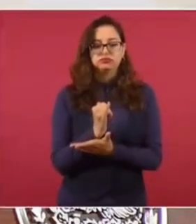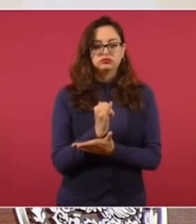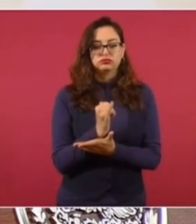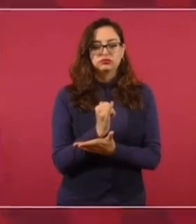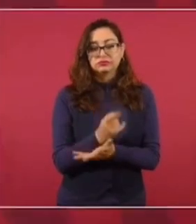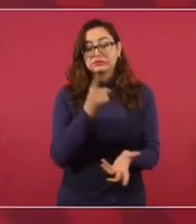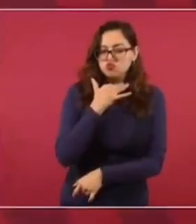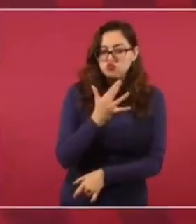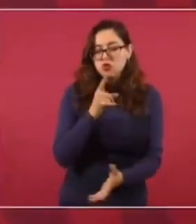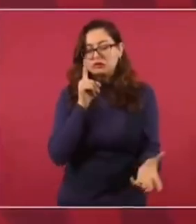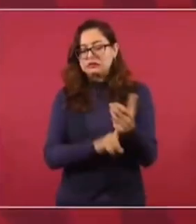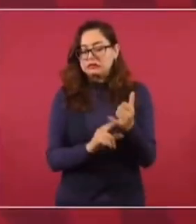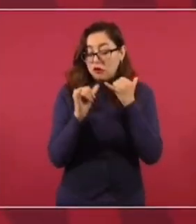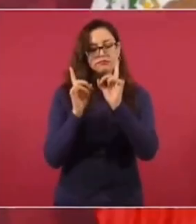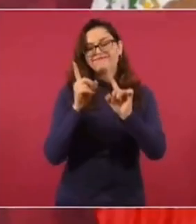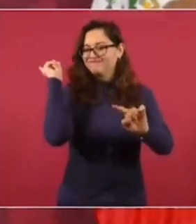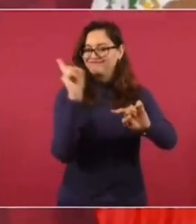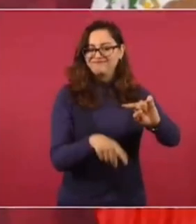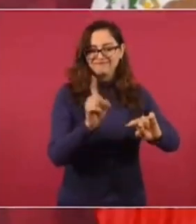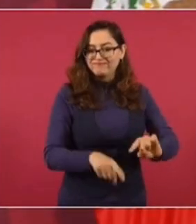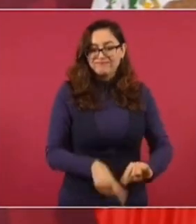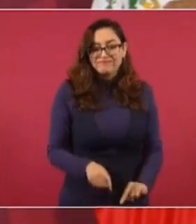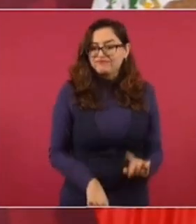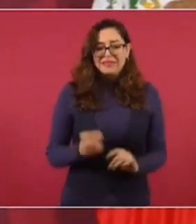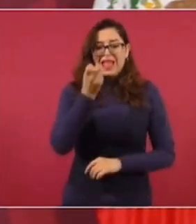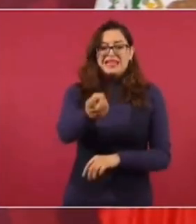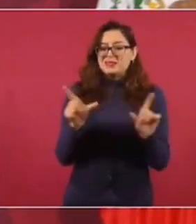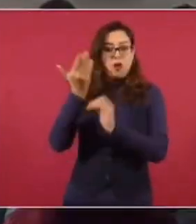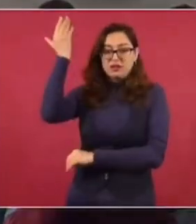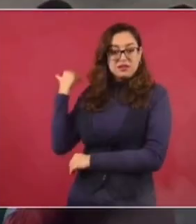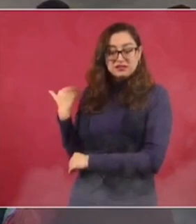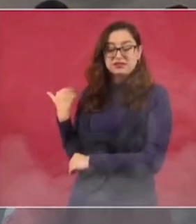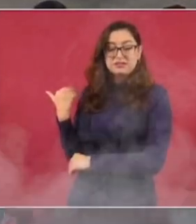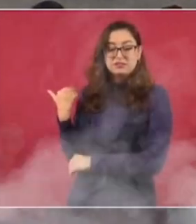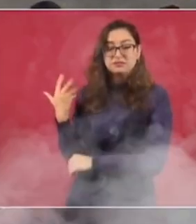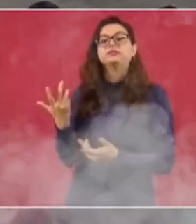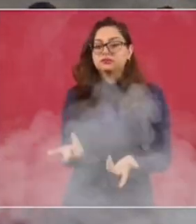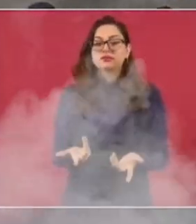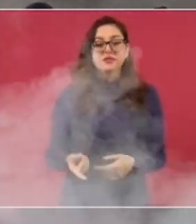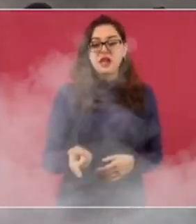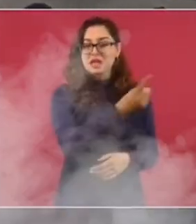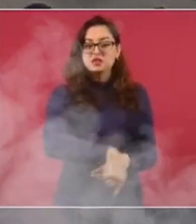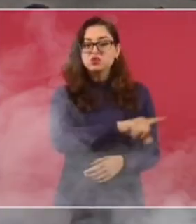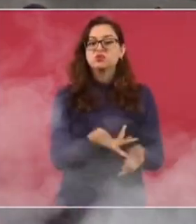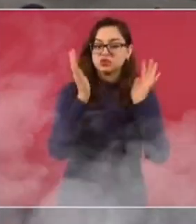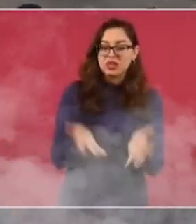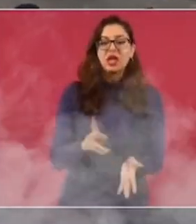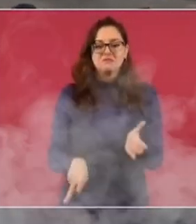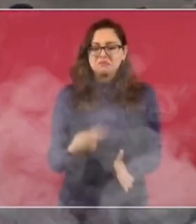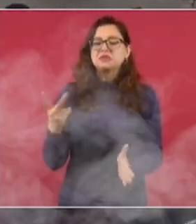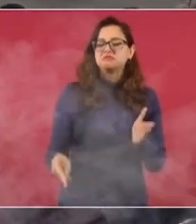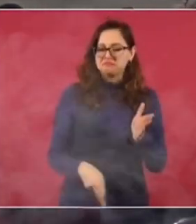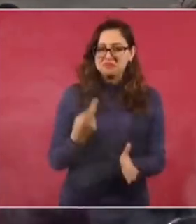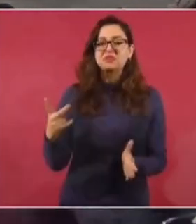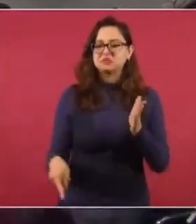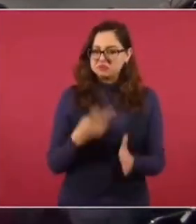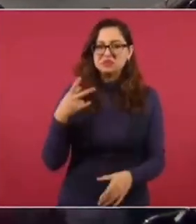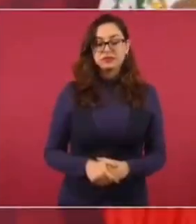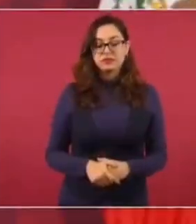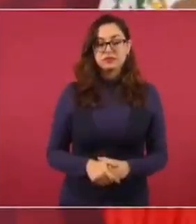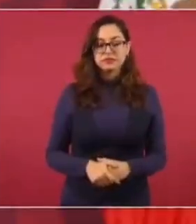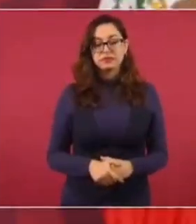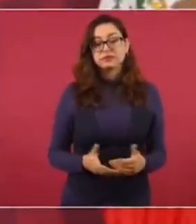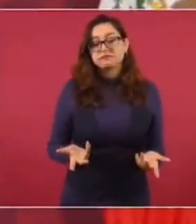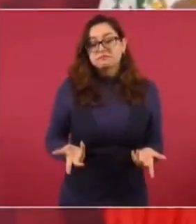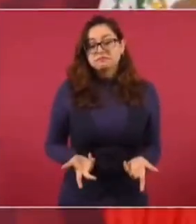cualquier posibilidad de fraude electoral porque eso es lo que está en el fondo y son capaces, porque ya lo han hecho, de imponerse mediante el fraude.